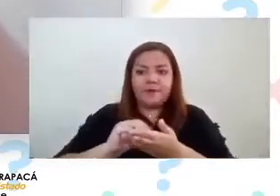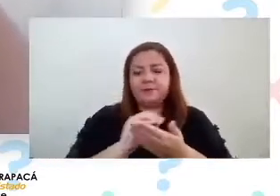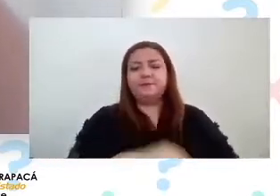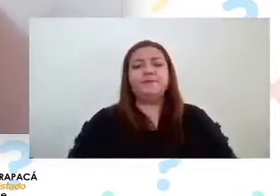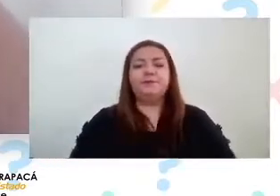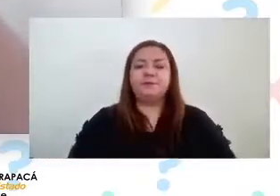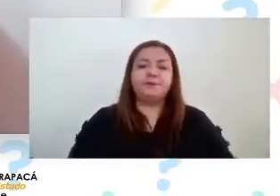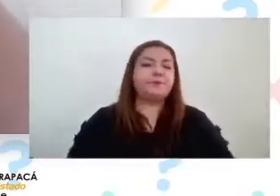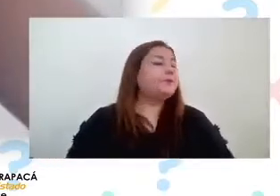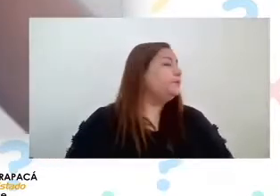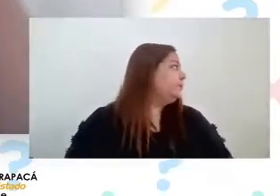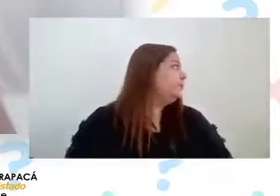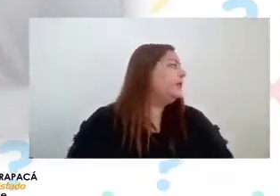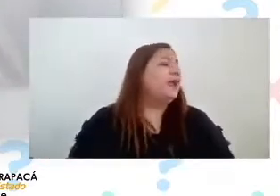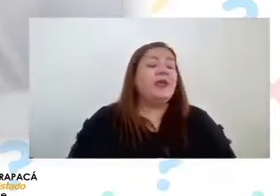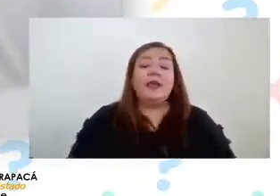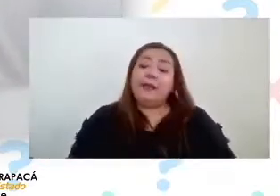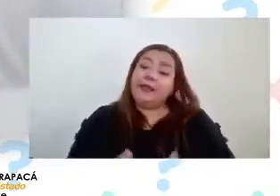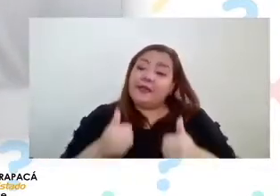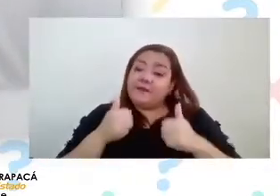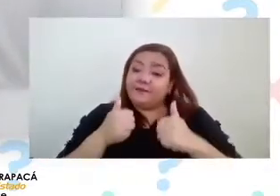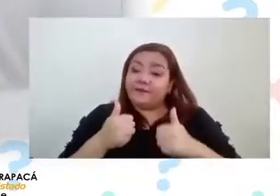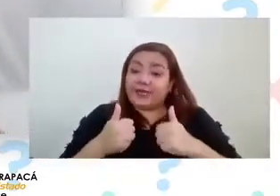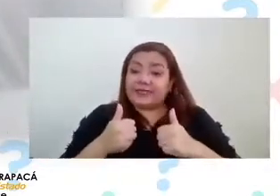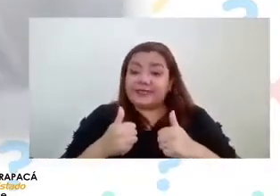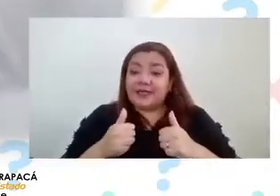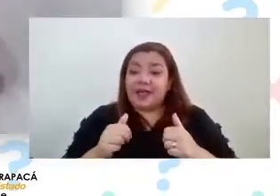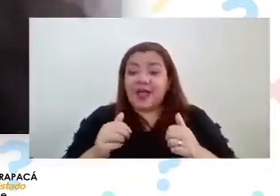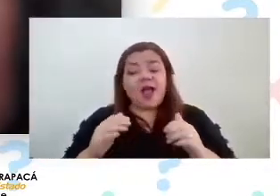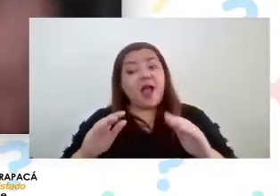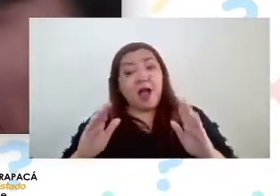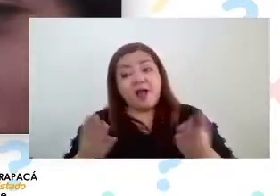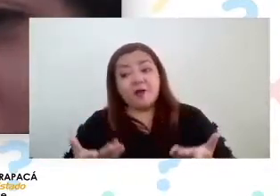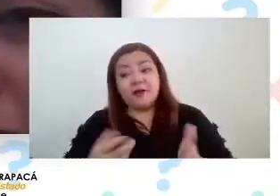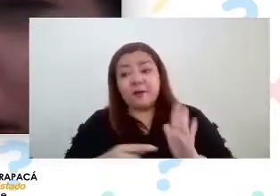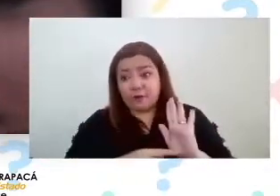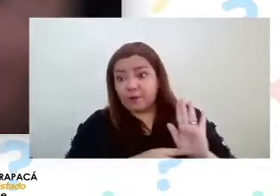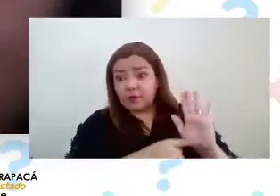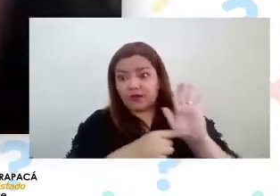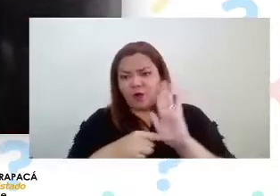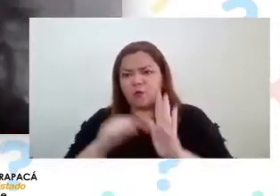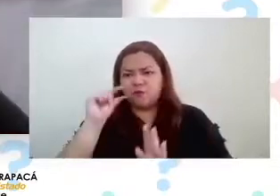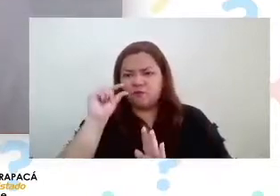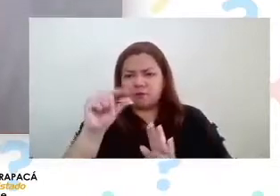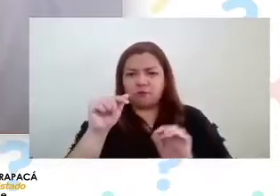Bueno, ahora les voy a presentar un poco sobre este lugar.